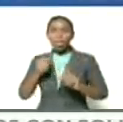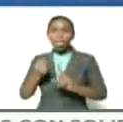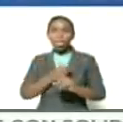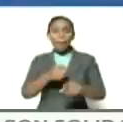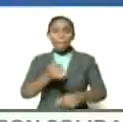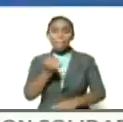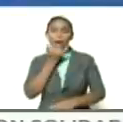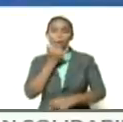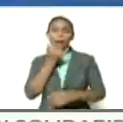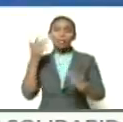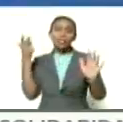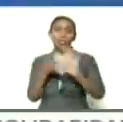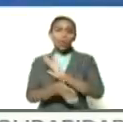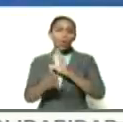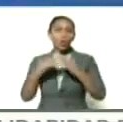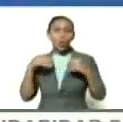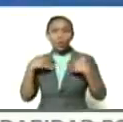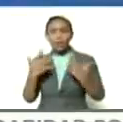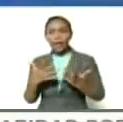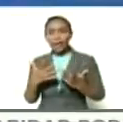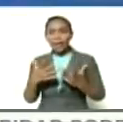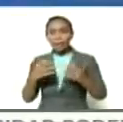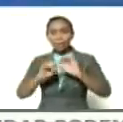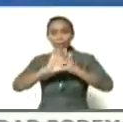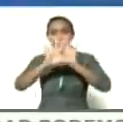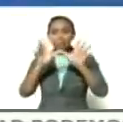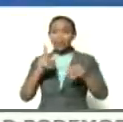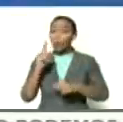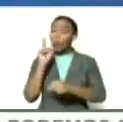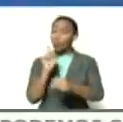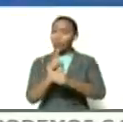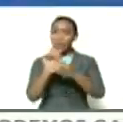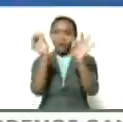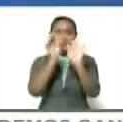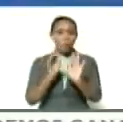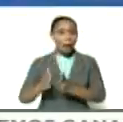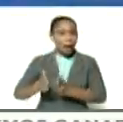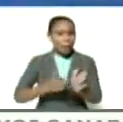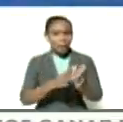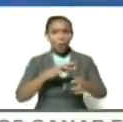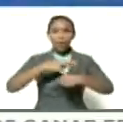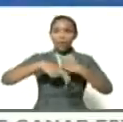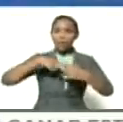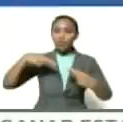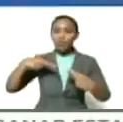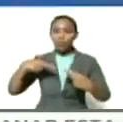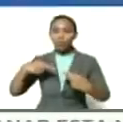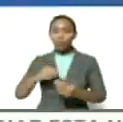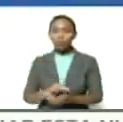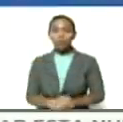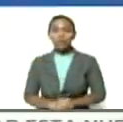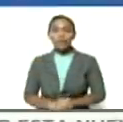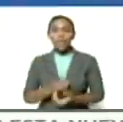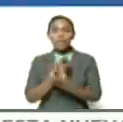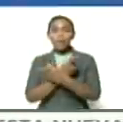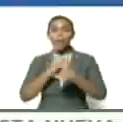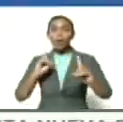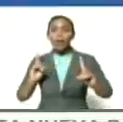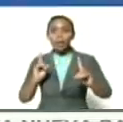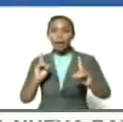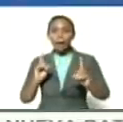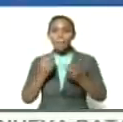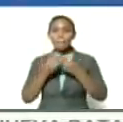pero sobre todo con la convicción de que el único camino de una revolución democrática